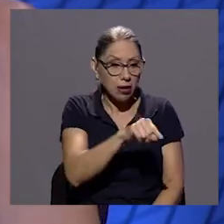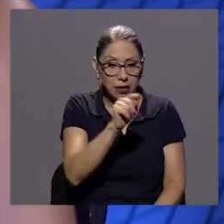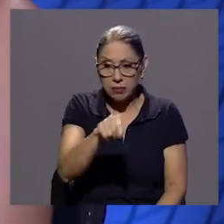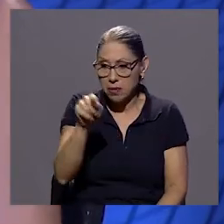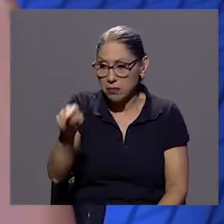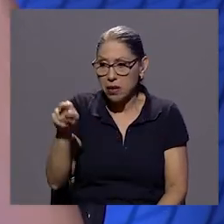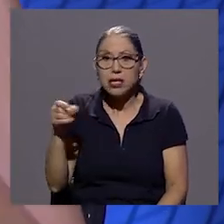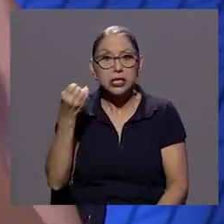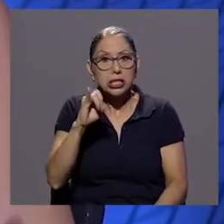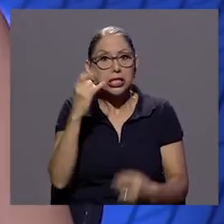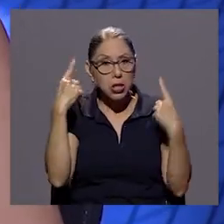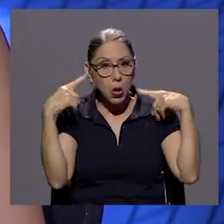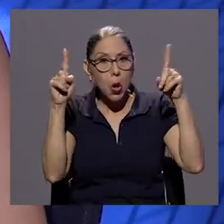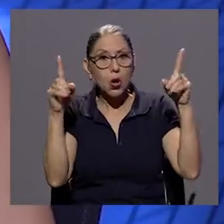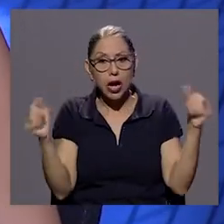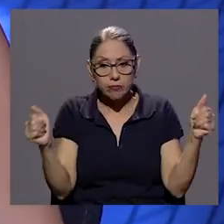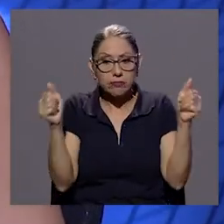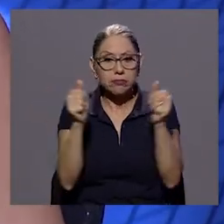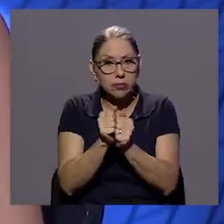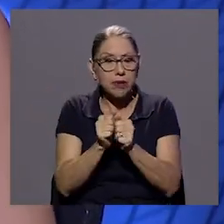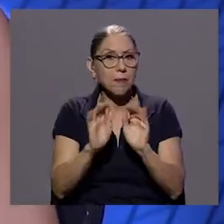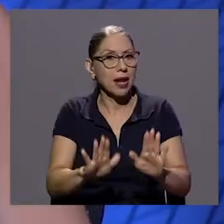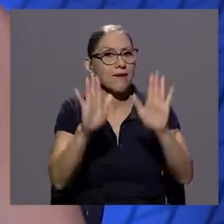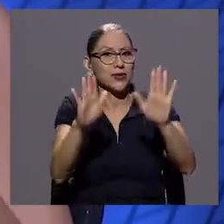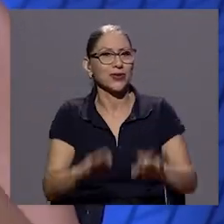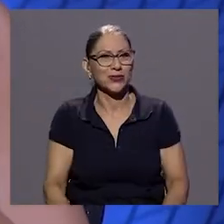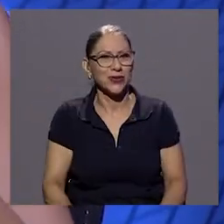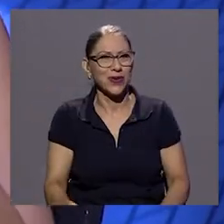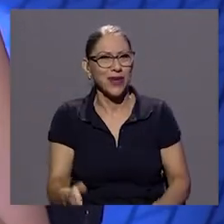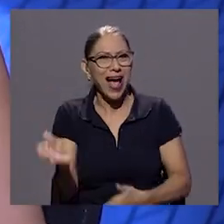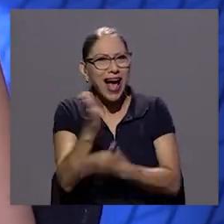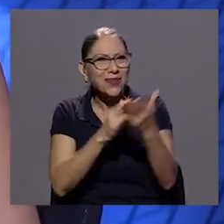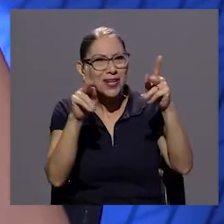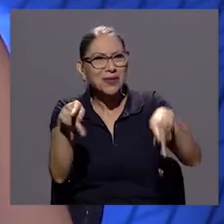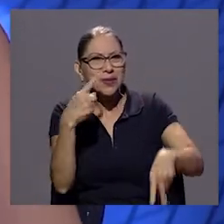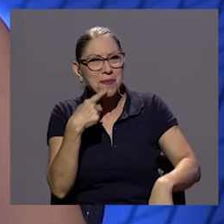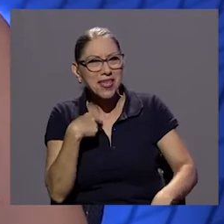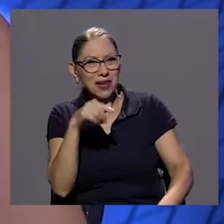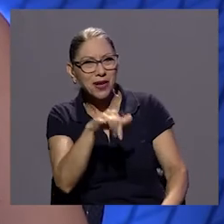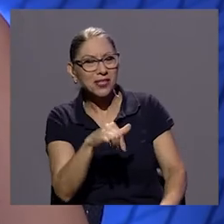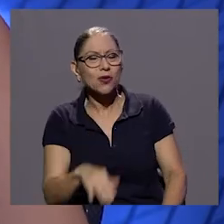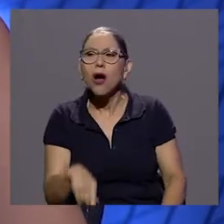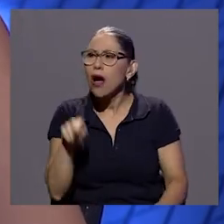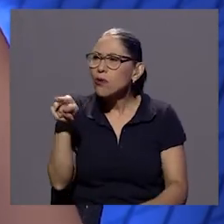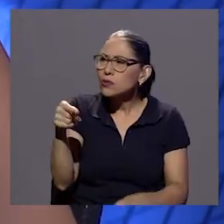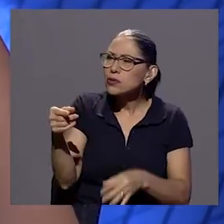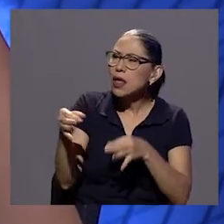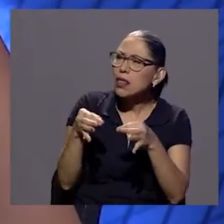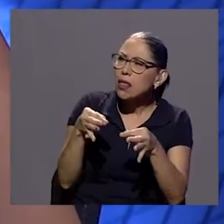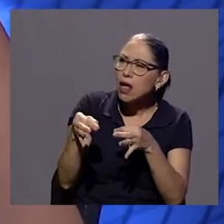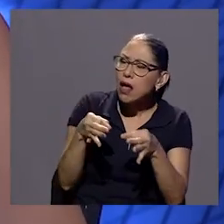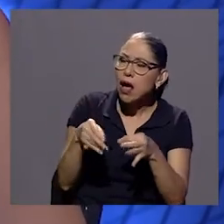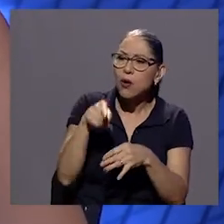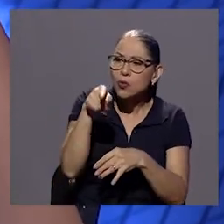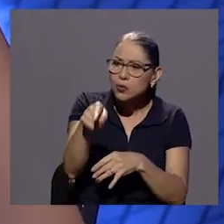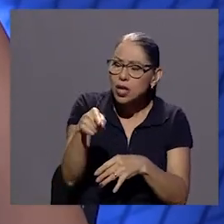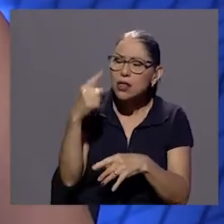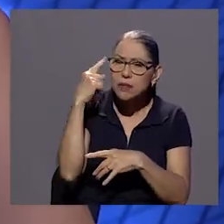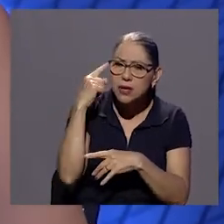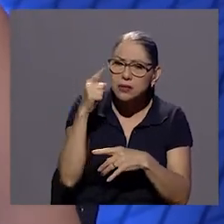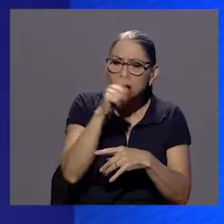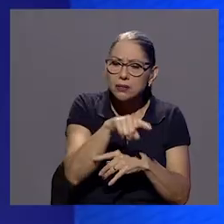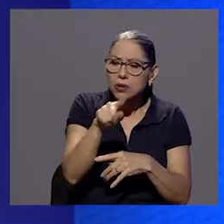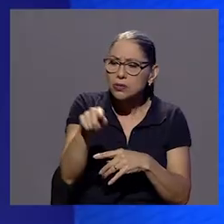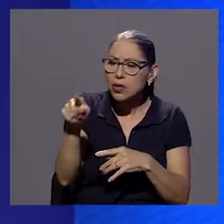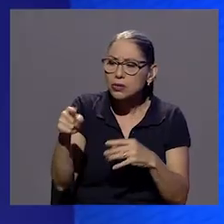dijeron eso como se se escucha también muy bonito esa idea de unir esos diferentes niveles pero hay que verlo ¿no? sea